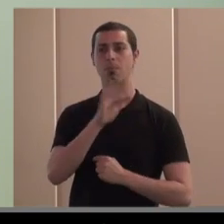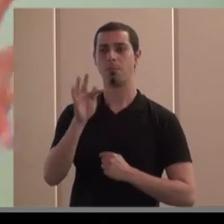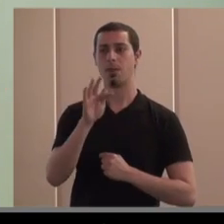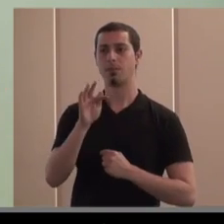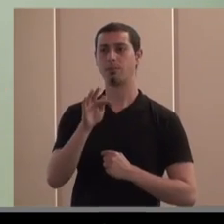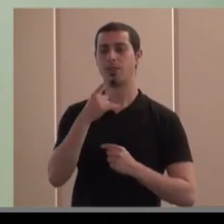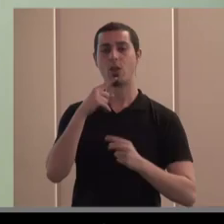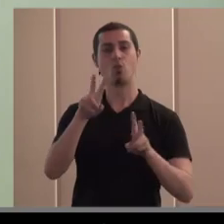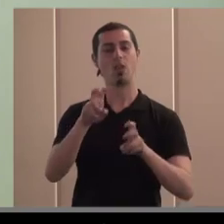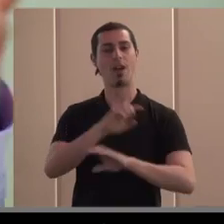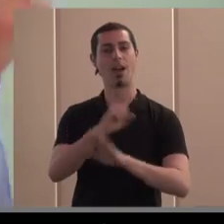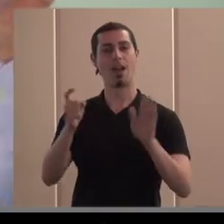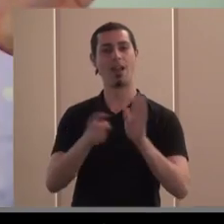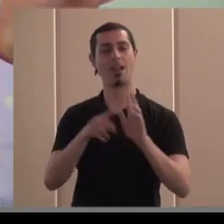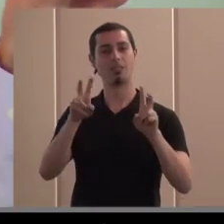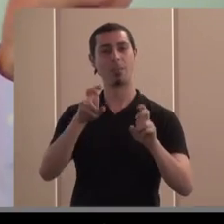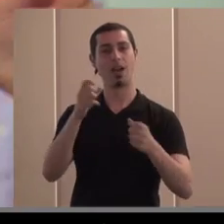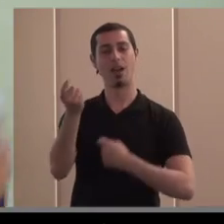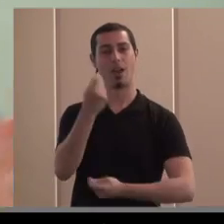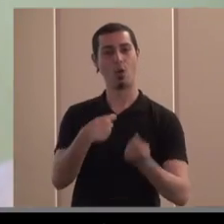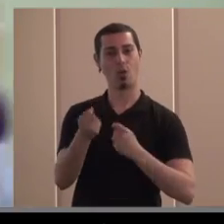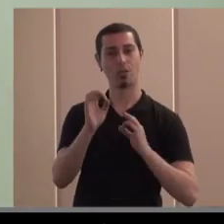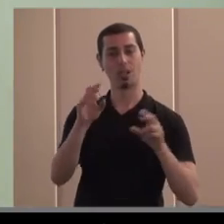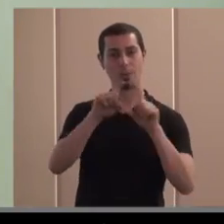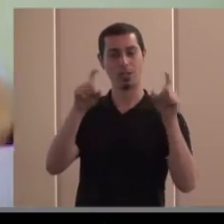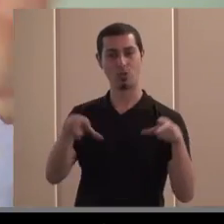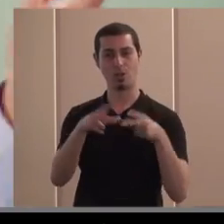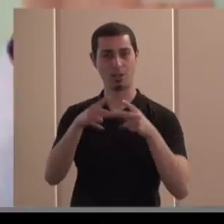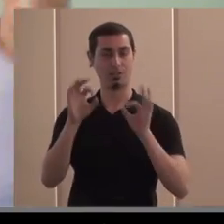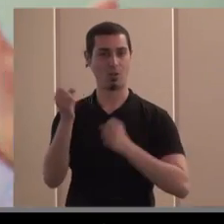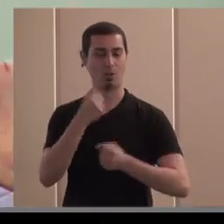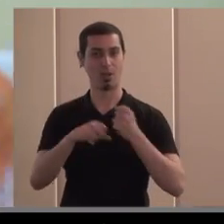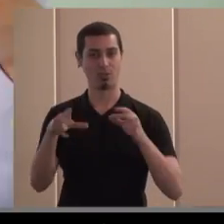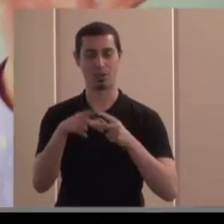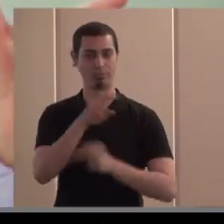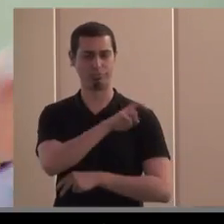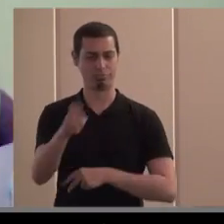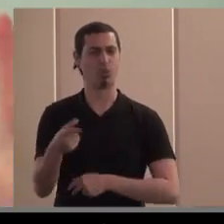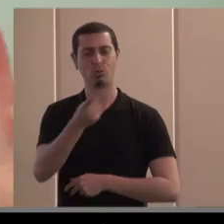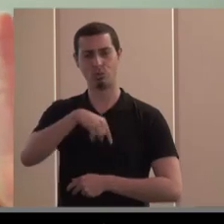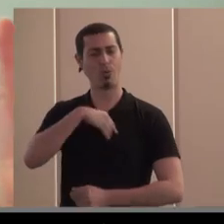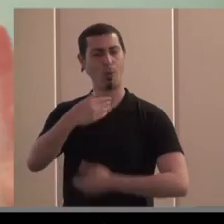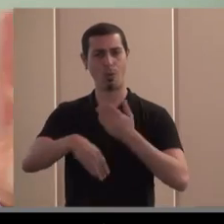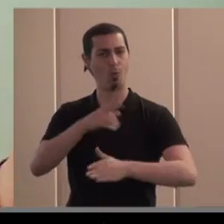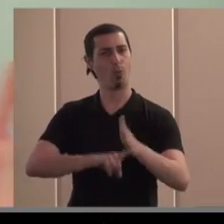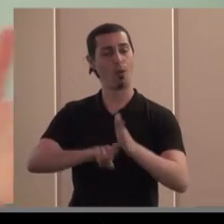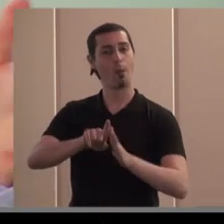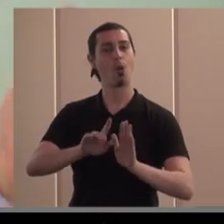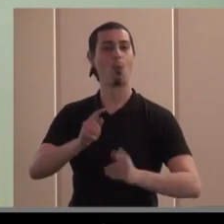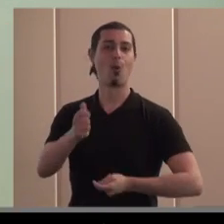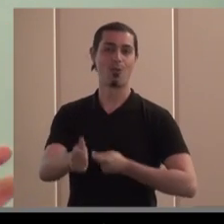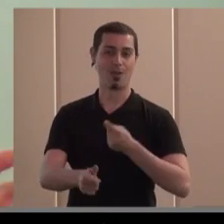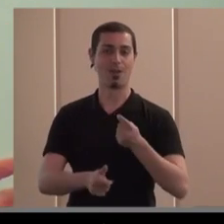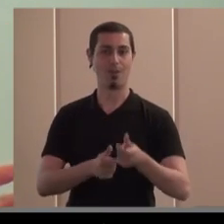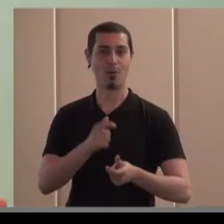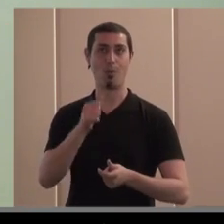es decir una nueva ley sobre los negocios de las empresas sociales de economía social etcétera o sea que vamos avanzando pero lentamente porque claro los demás tampoco